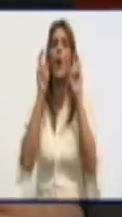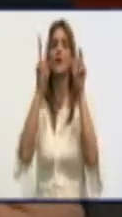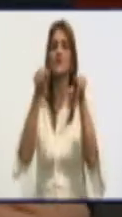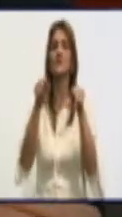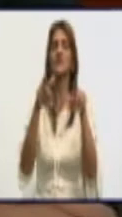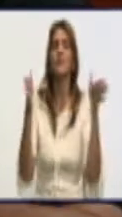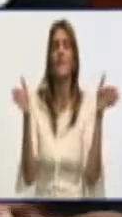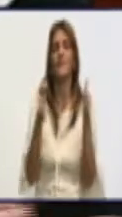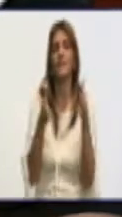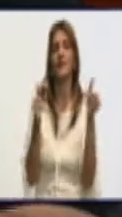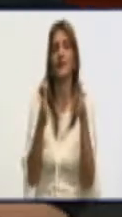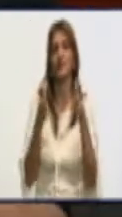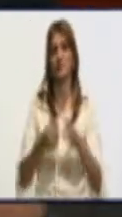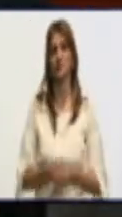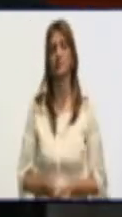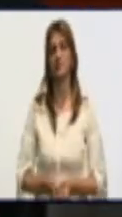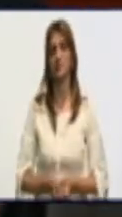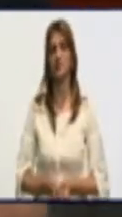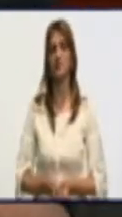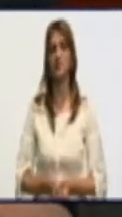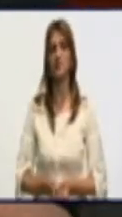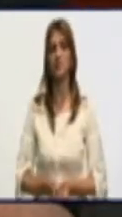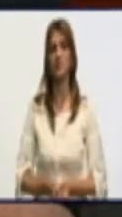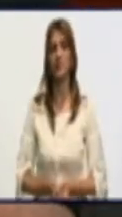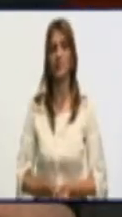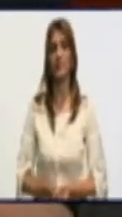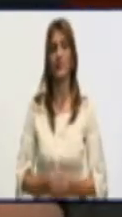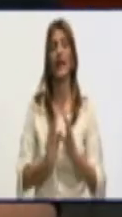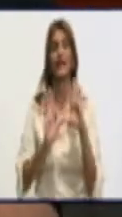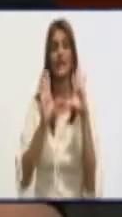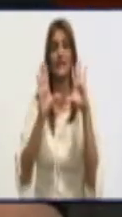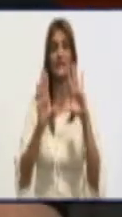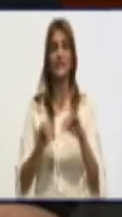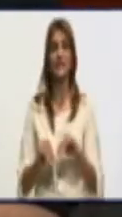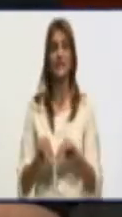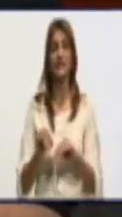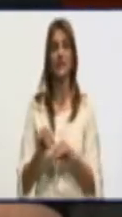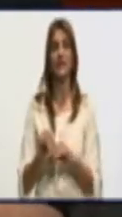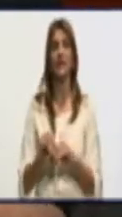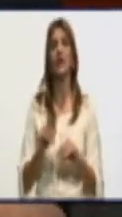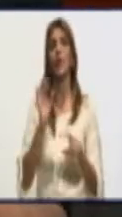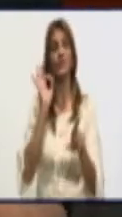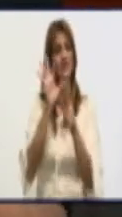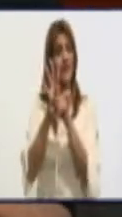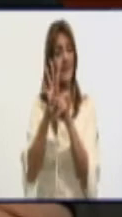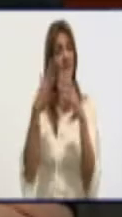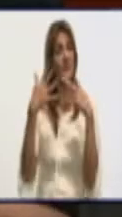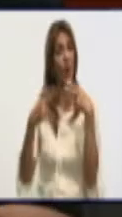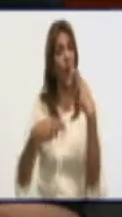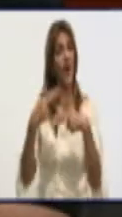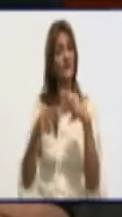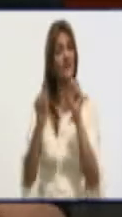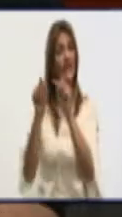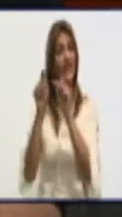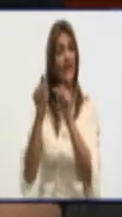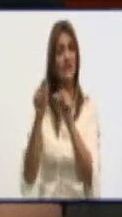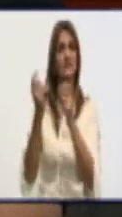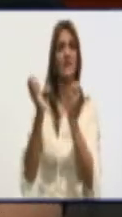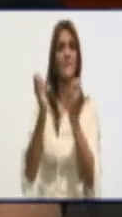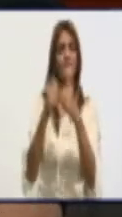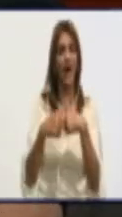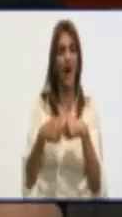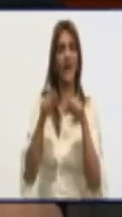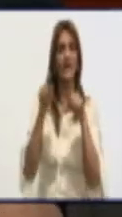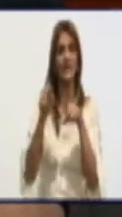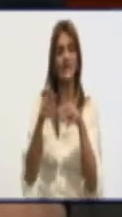A diferencia de la harina de gluten. Hay que decir, Yunel, que los primeros tres días que empezamos a producir, también esa harina de trigo que le aportamos,